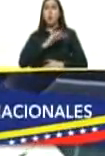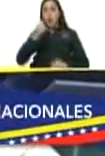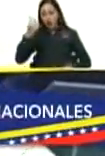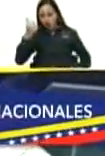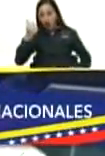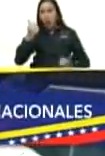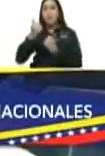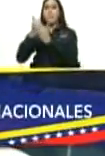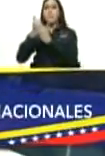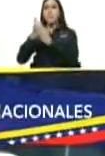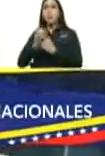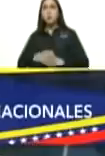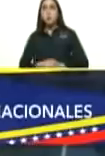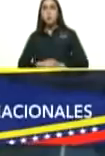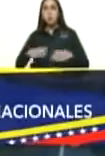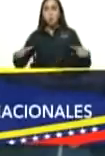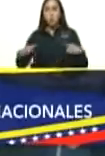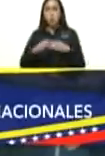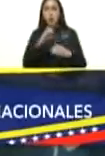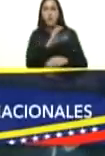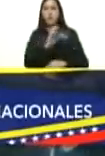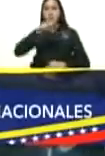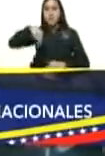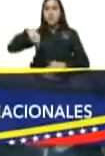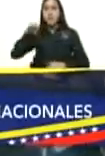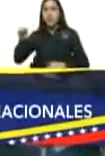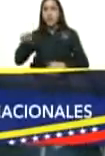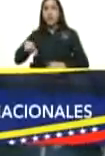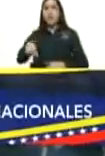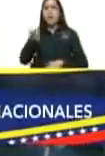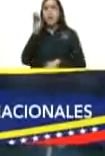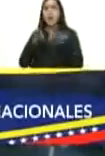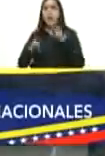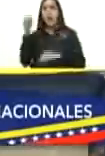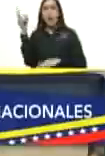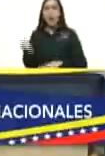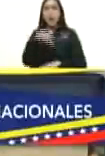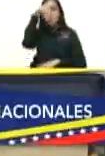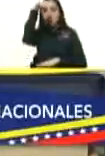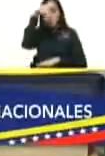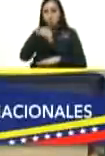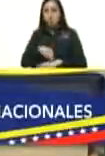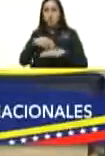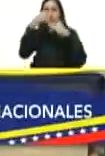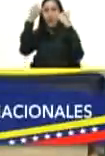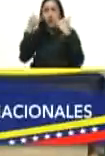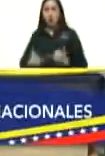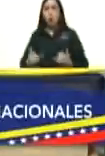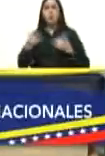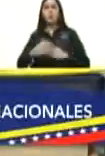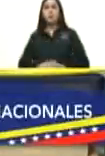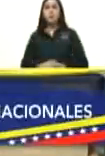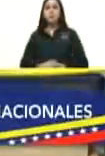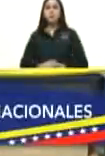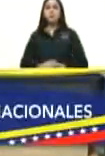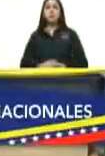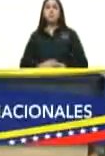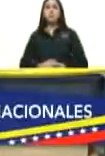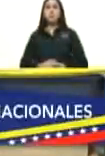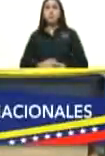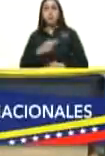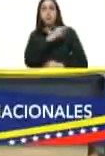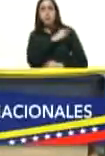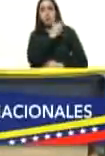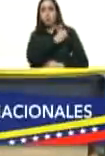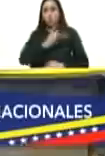apoyando al consejo nacional electoral electo por la asamblea nacional vigente y presidida por el doctor jorge